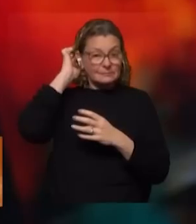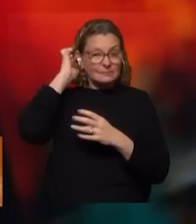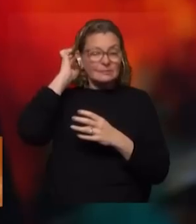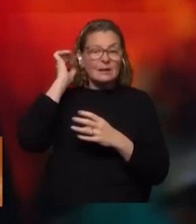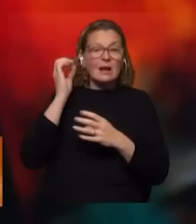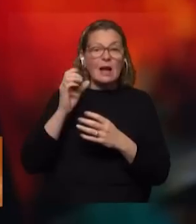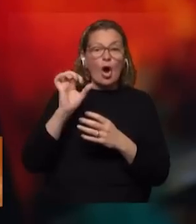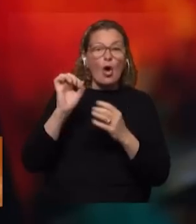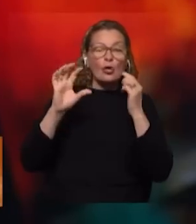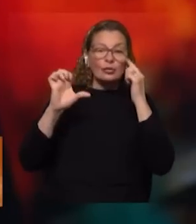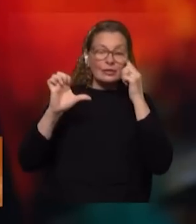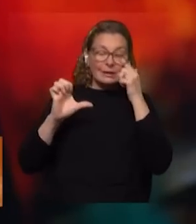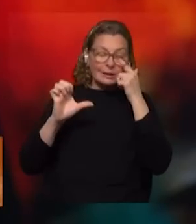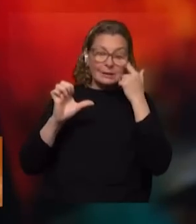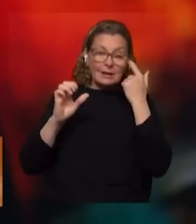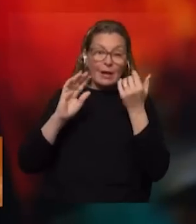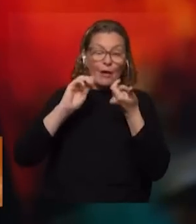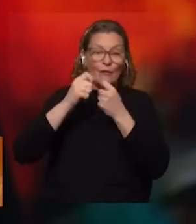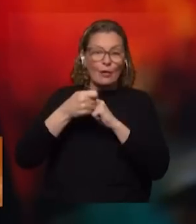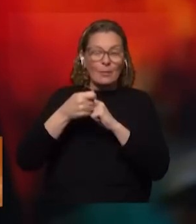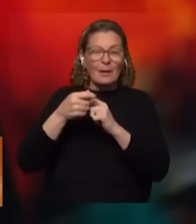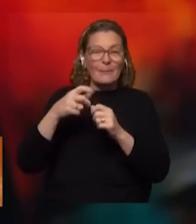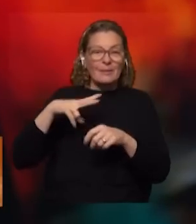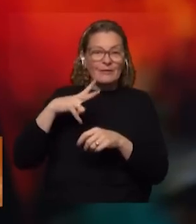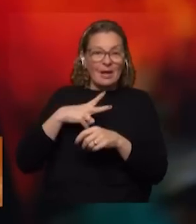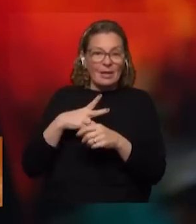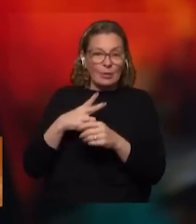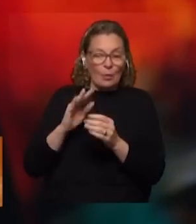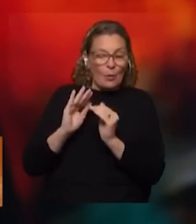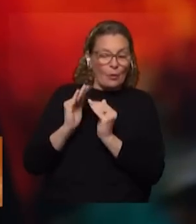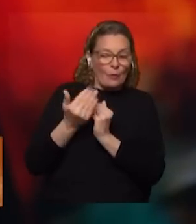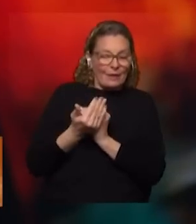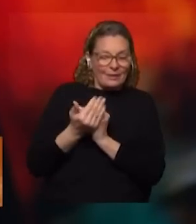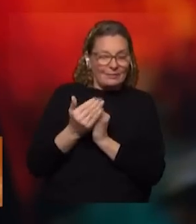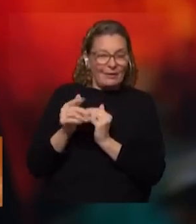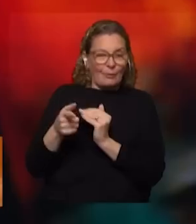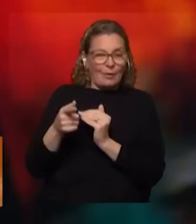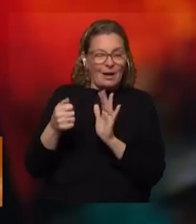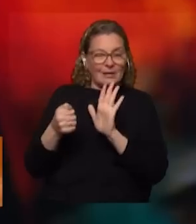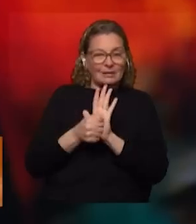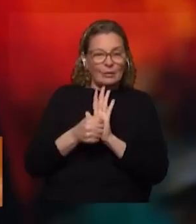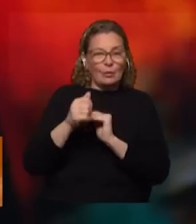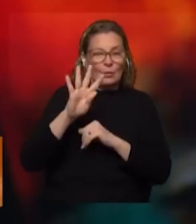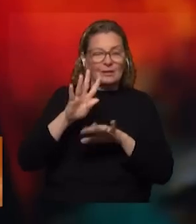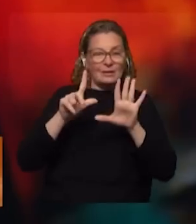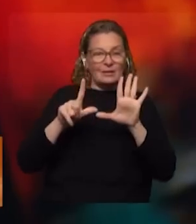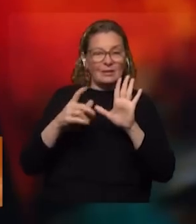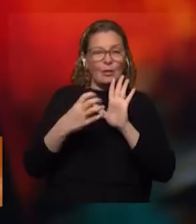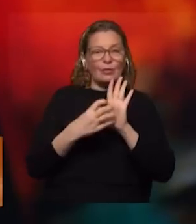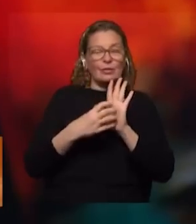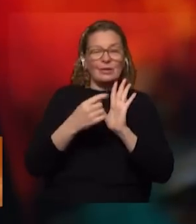se va a un modelo que es el mismo de la participación público-privada, encubierta porque el artículo 47 de la Constitución